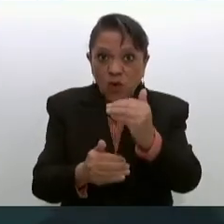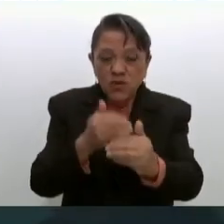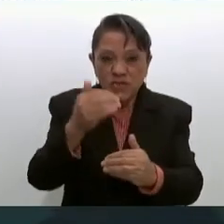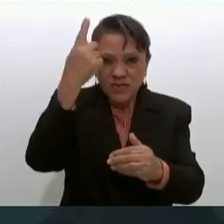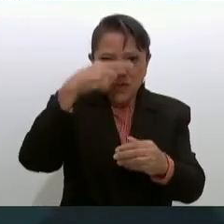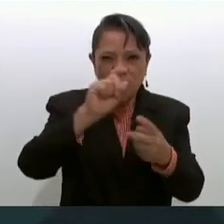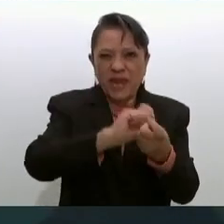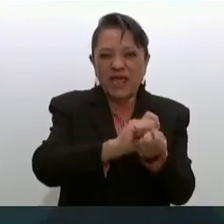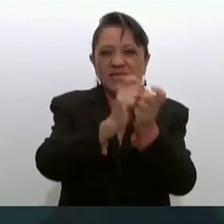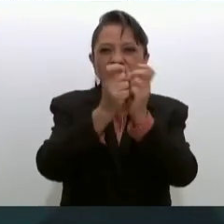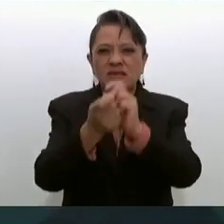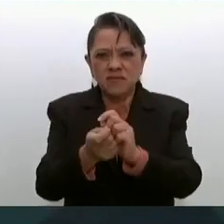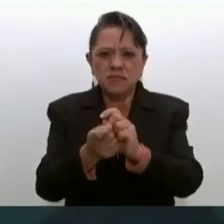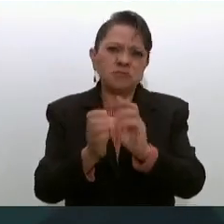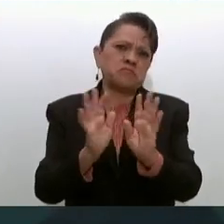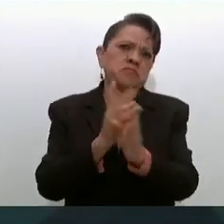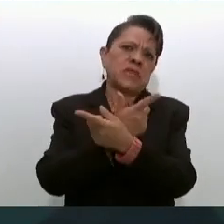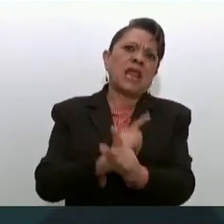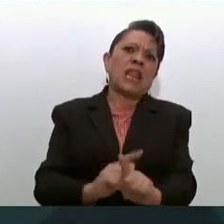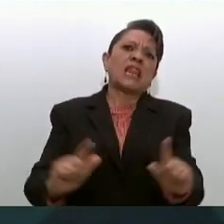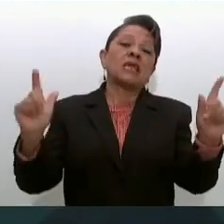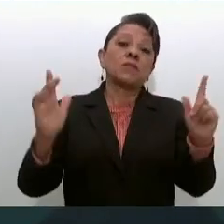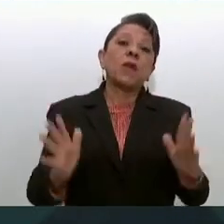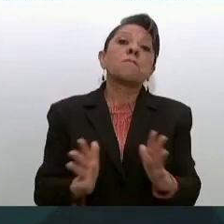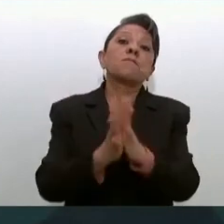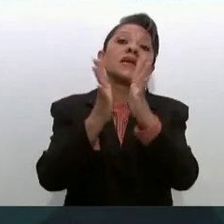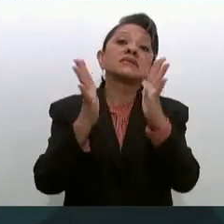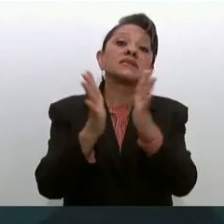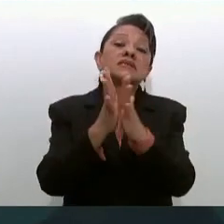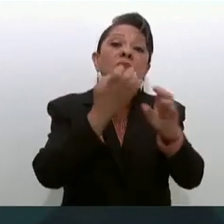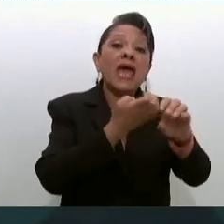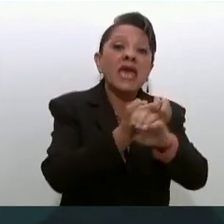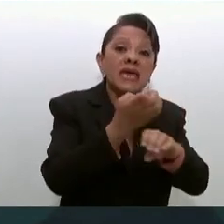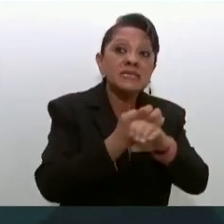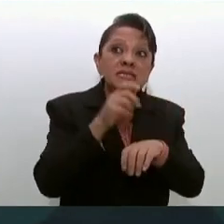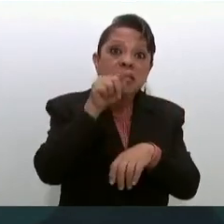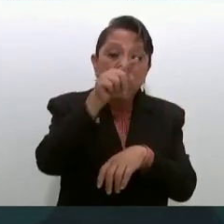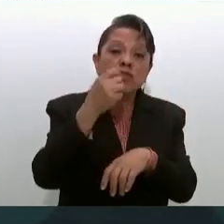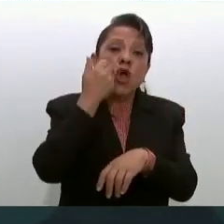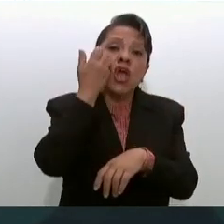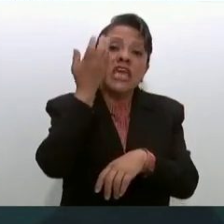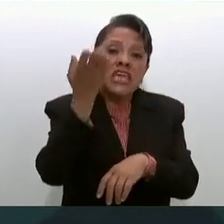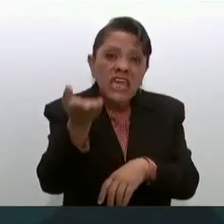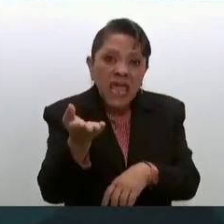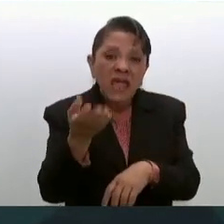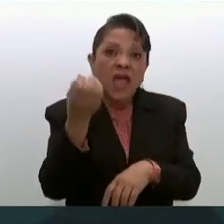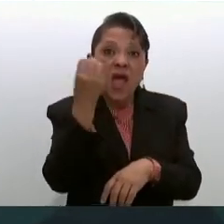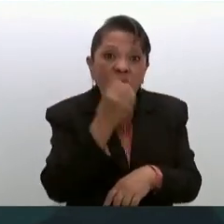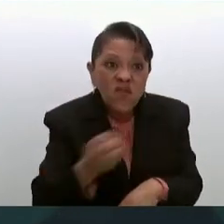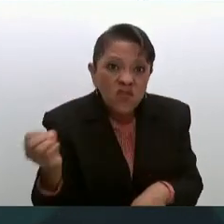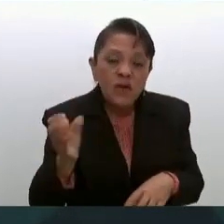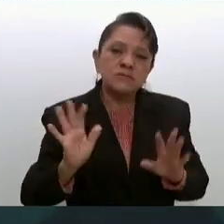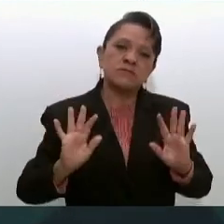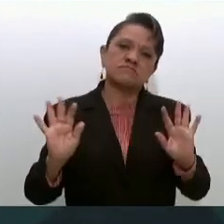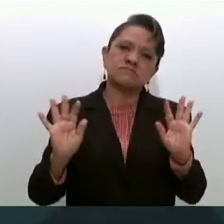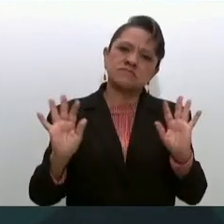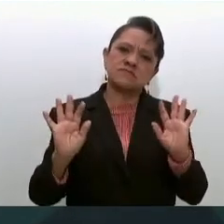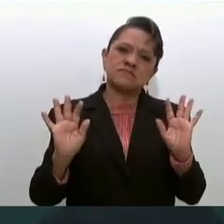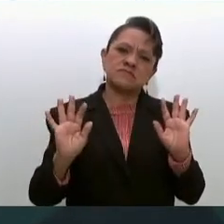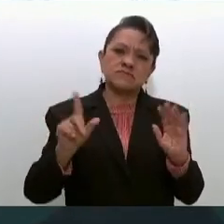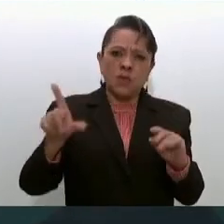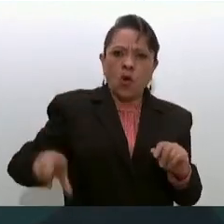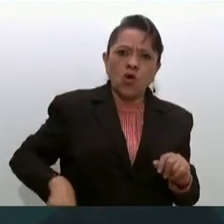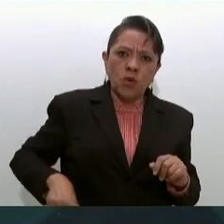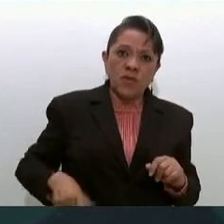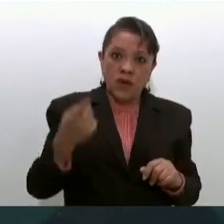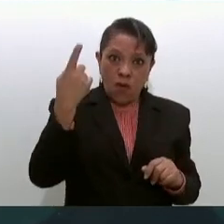transformación es libre, participan las entidades en forma libre, no es obligatoria, el gobierno no